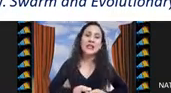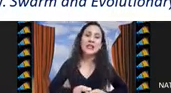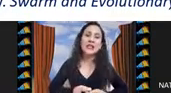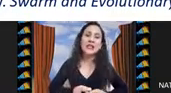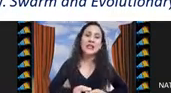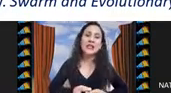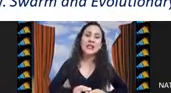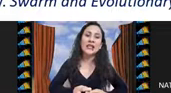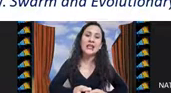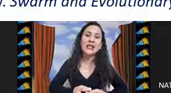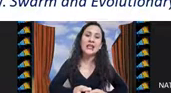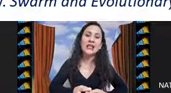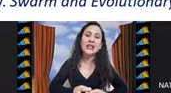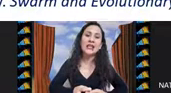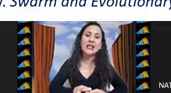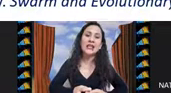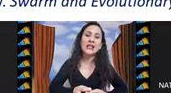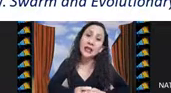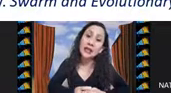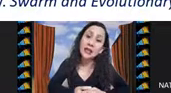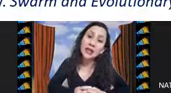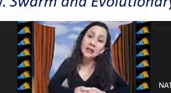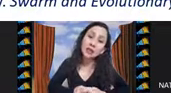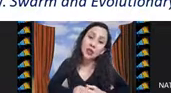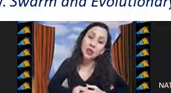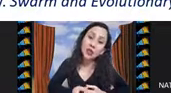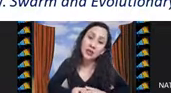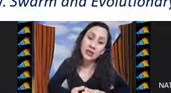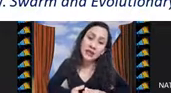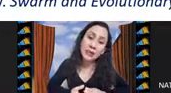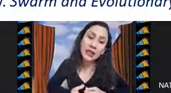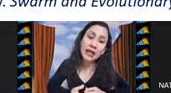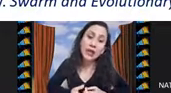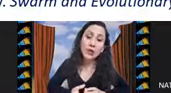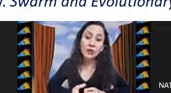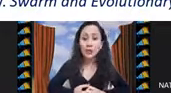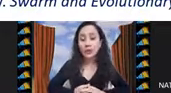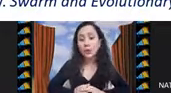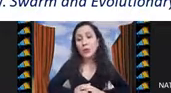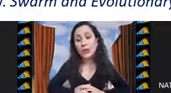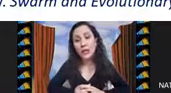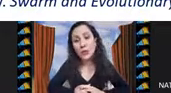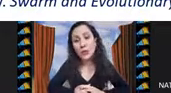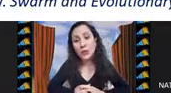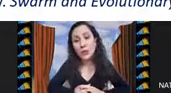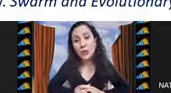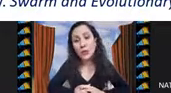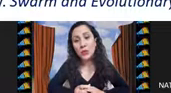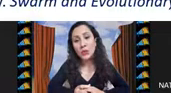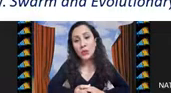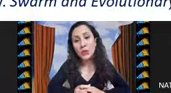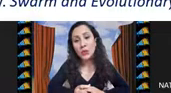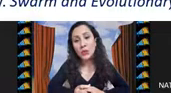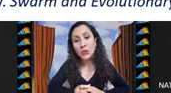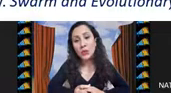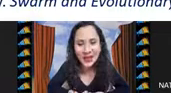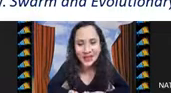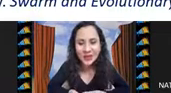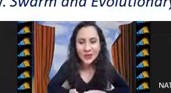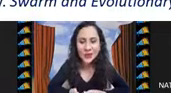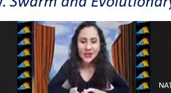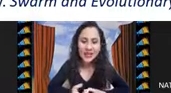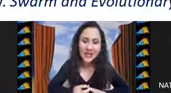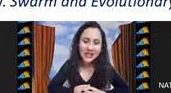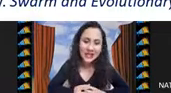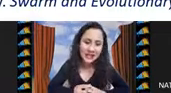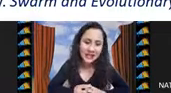difíciles y el tipo de estrategias de solución que se han aplicado sobre todo metahorísticas bueno les recomiendo